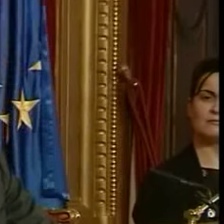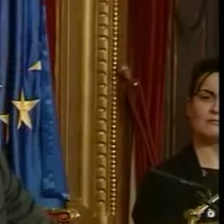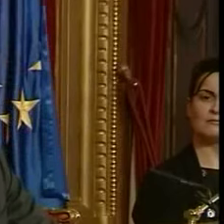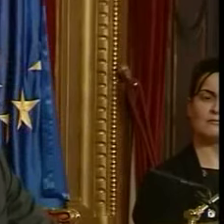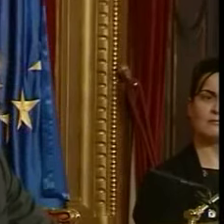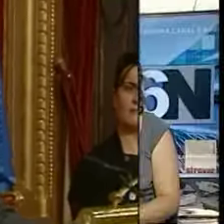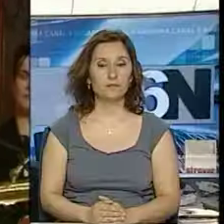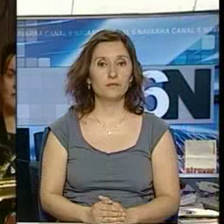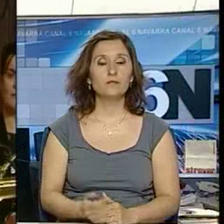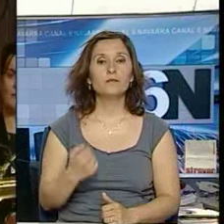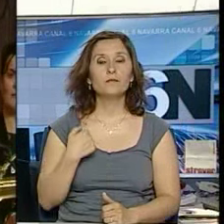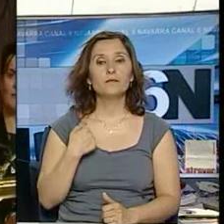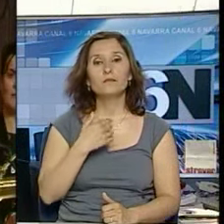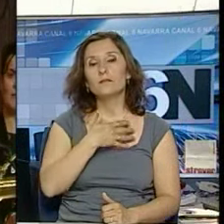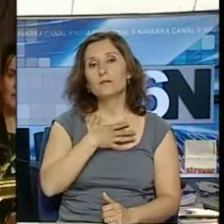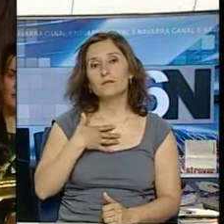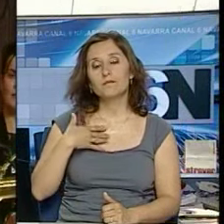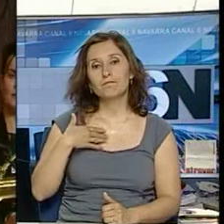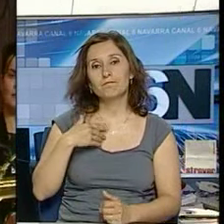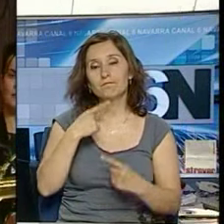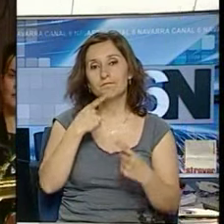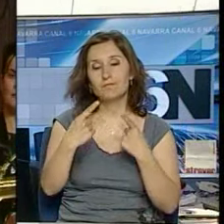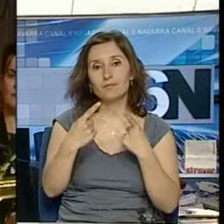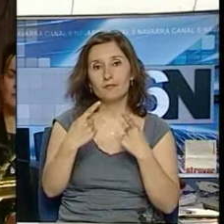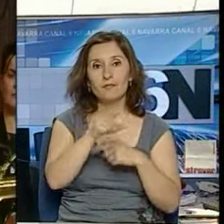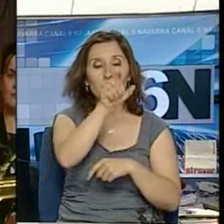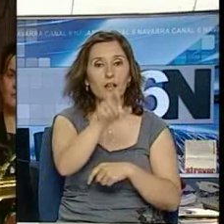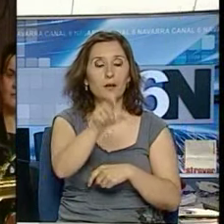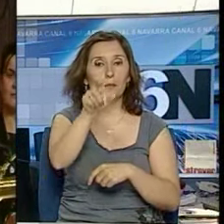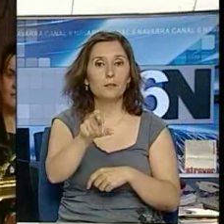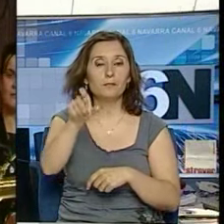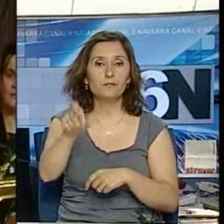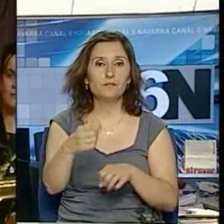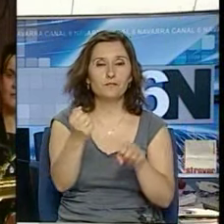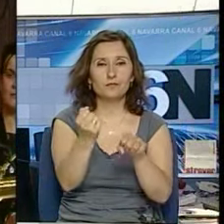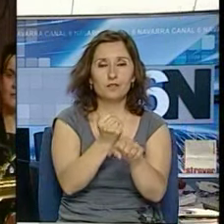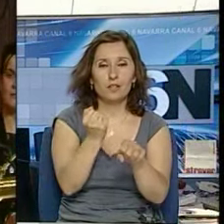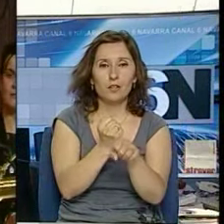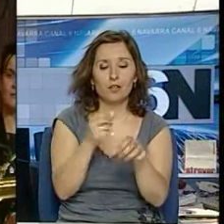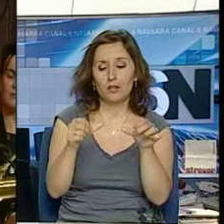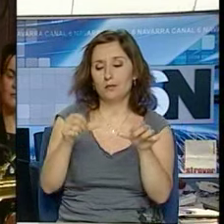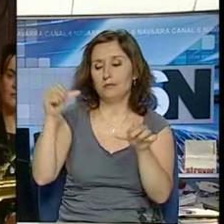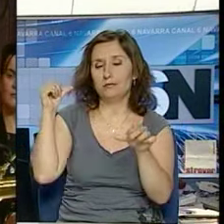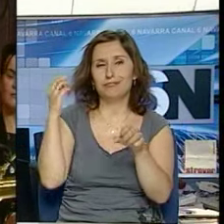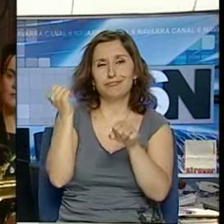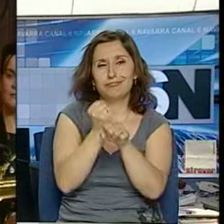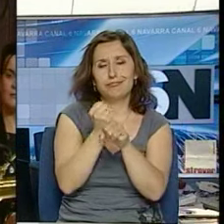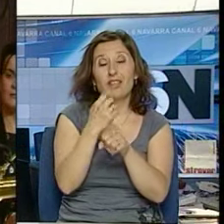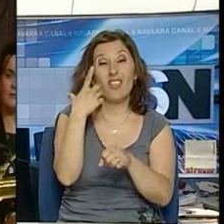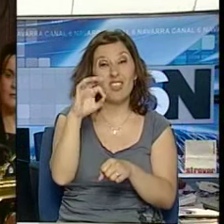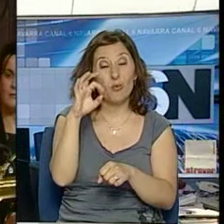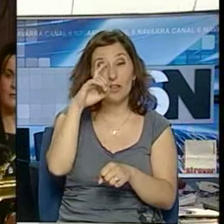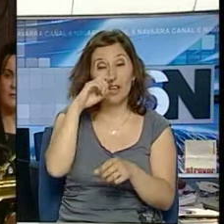Quiero felicitar efusivamente a cuantos trabajáis y habéis trabajado o colaborado a lo largo de estos 50